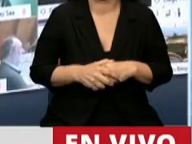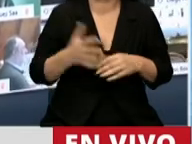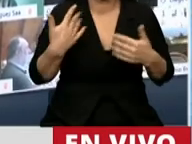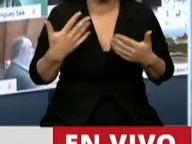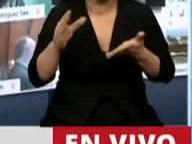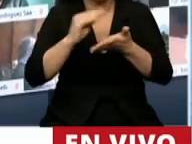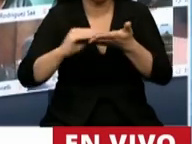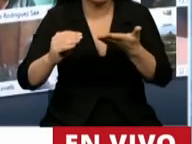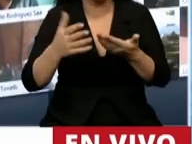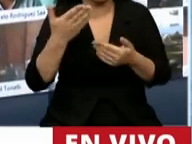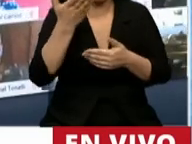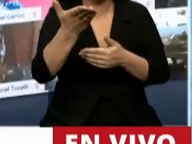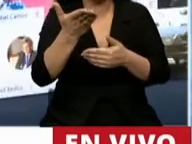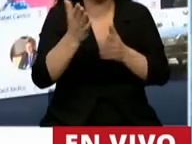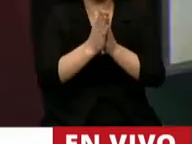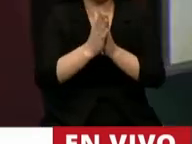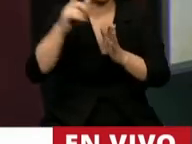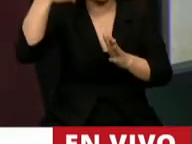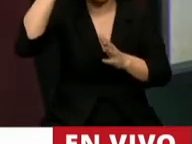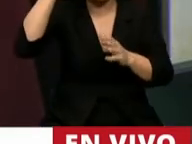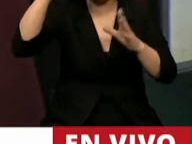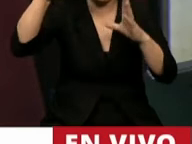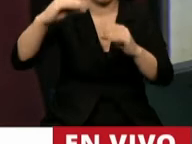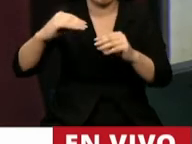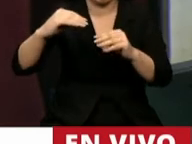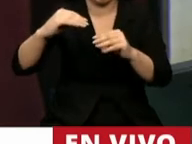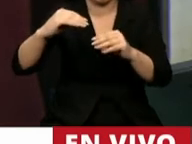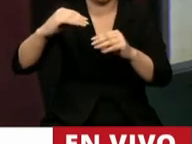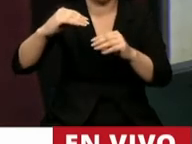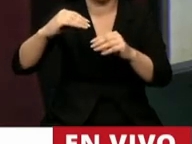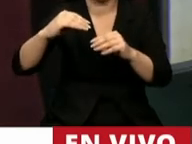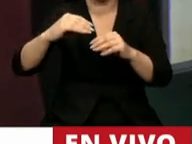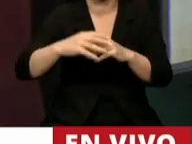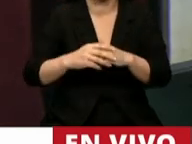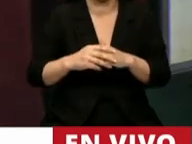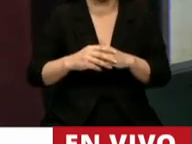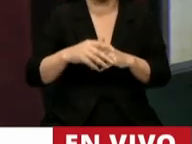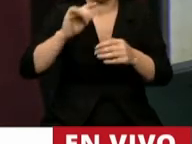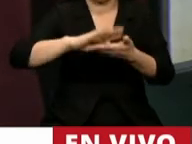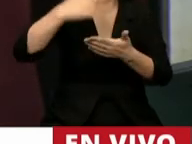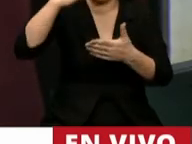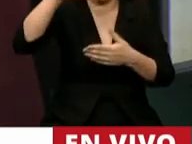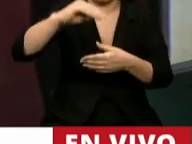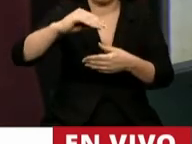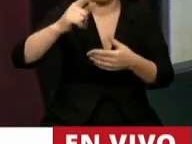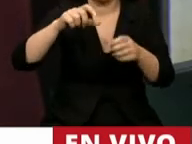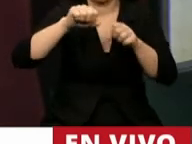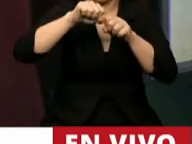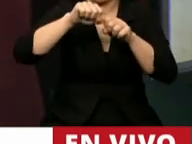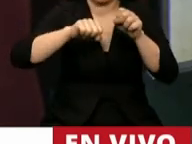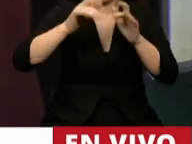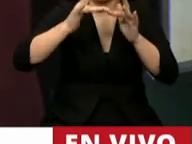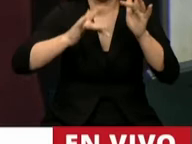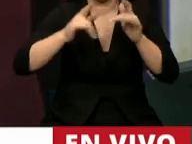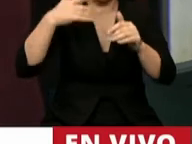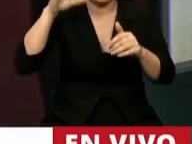Diputado Sarguini, le voy a solicitar que apague la cámara de su computadora porque tiene mala señal, así le